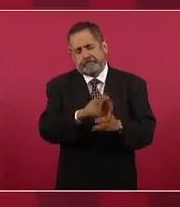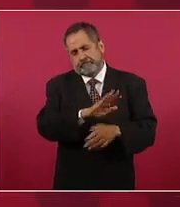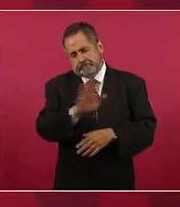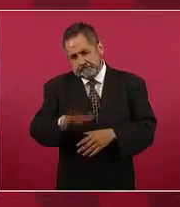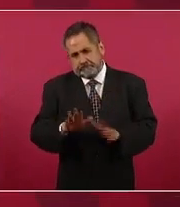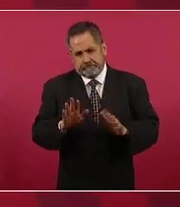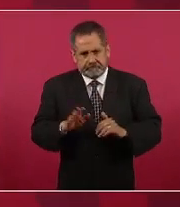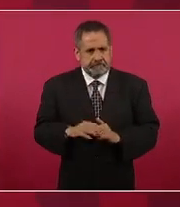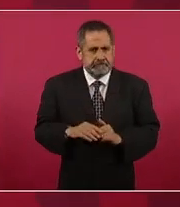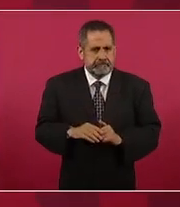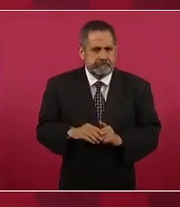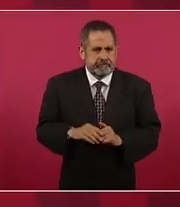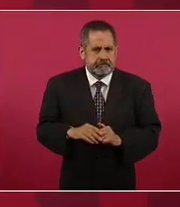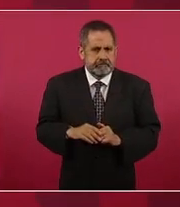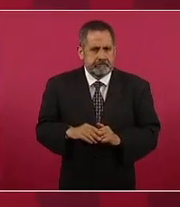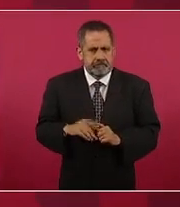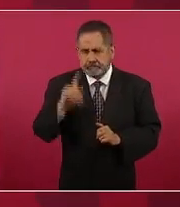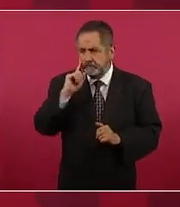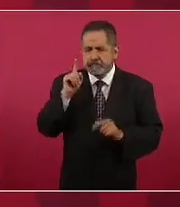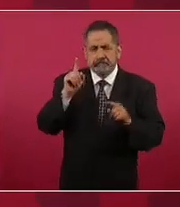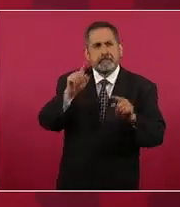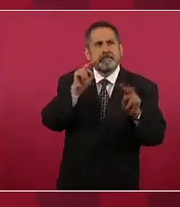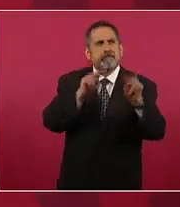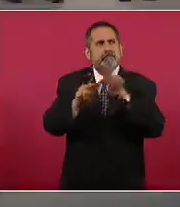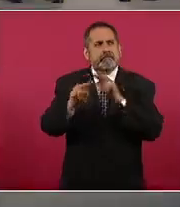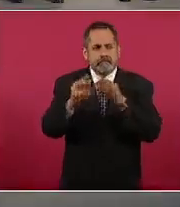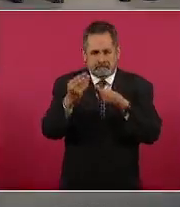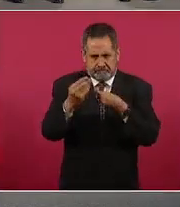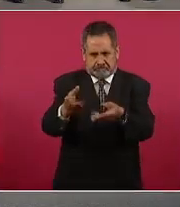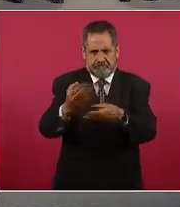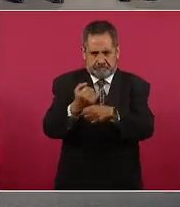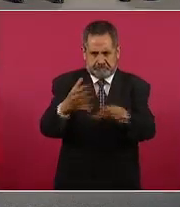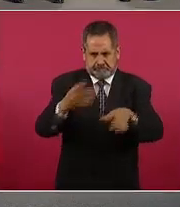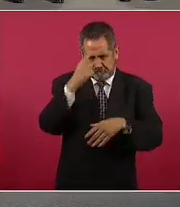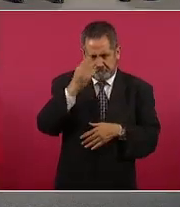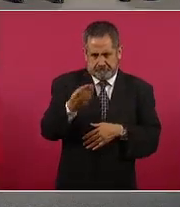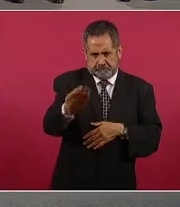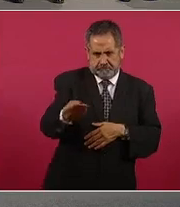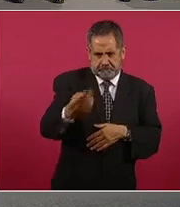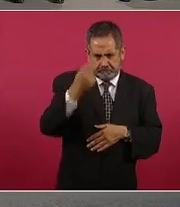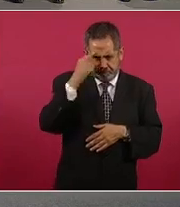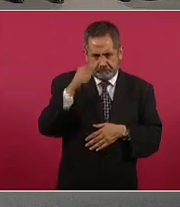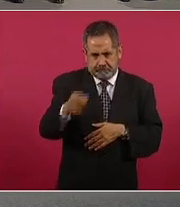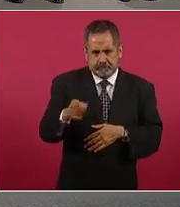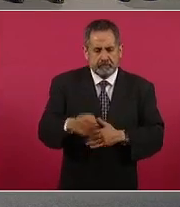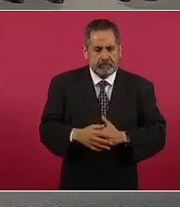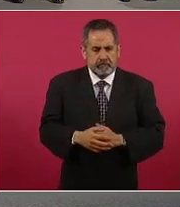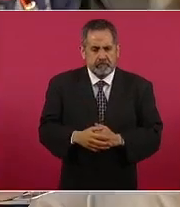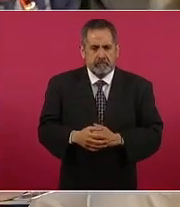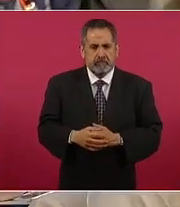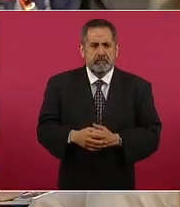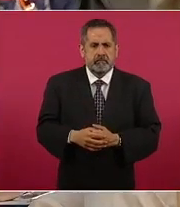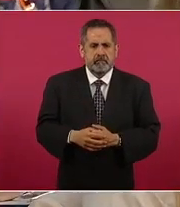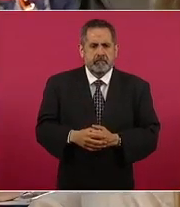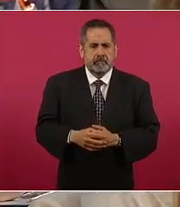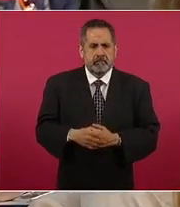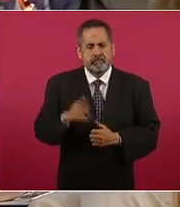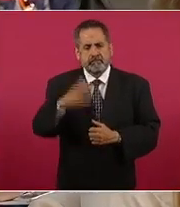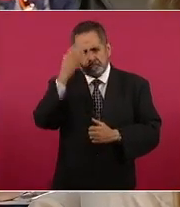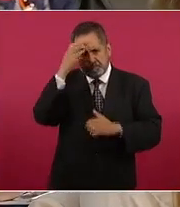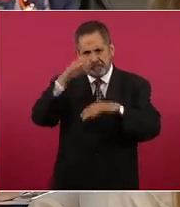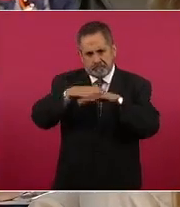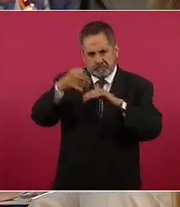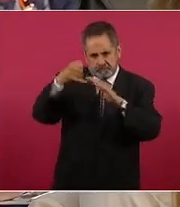y que tú puedas tener esta información y conocer